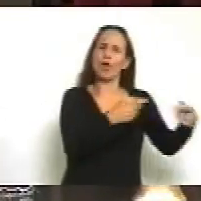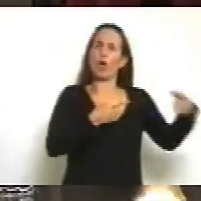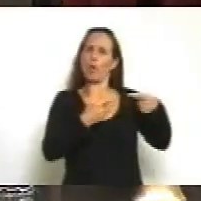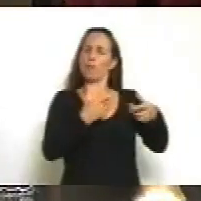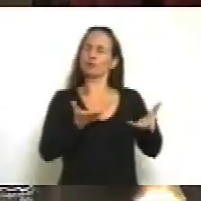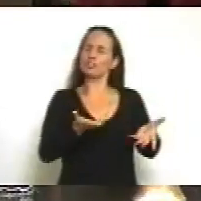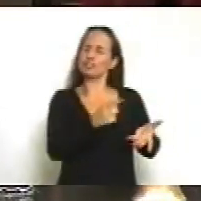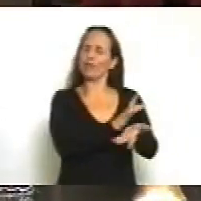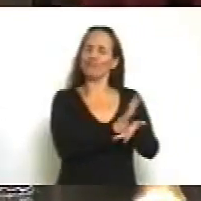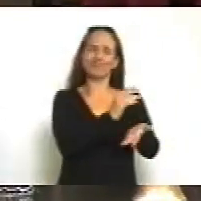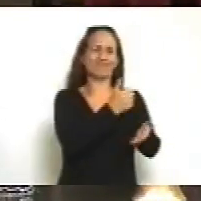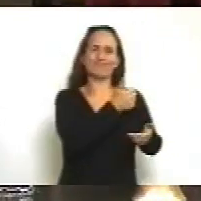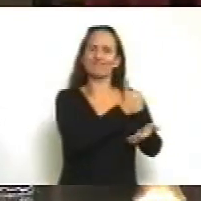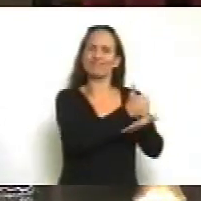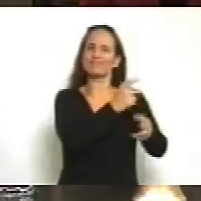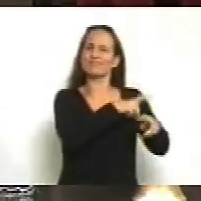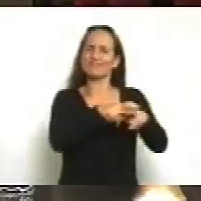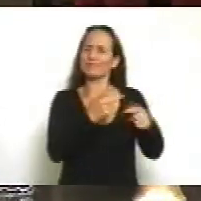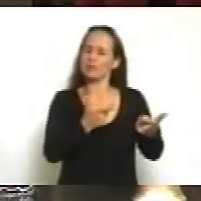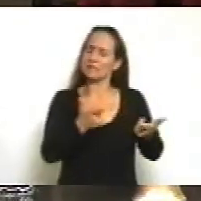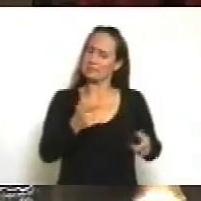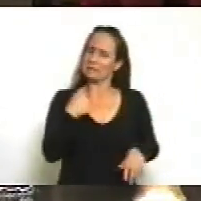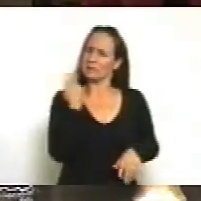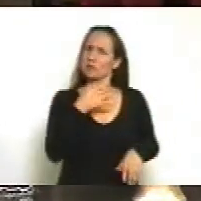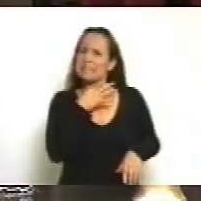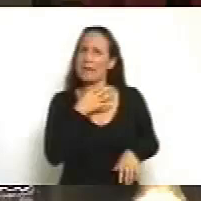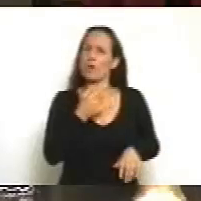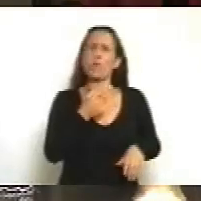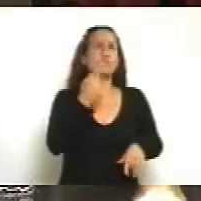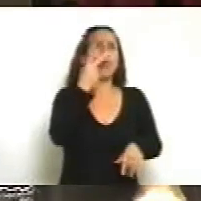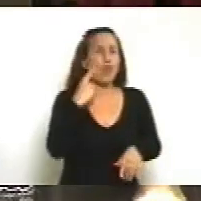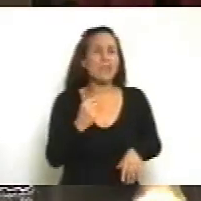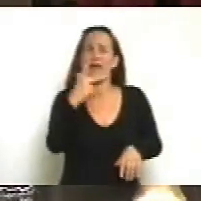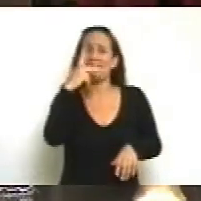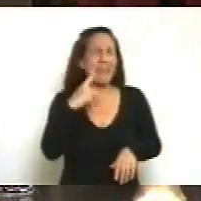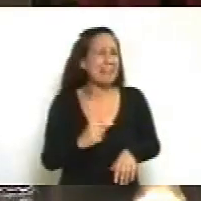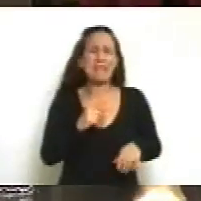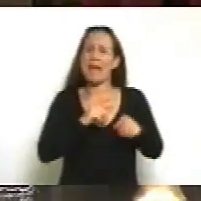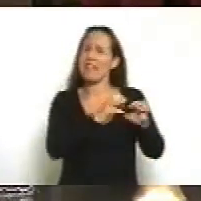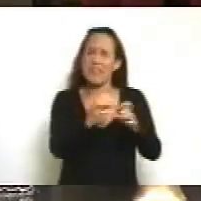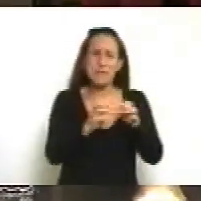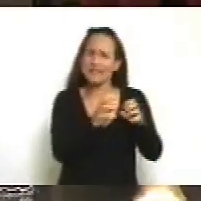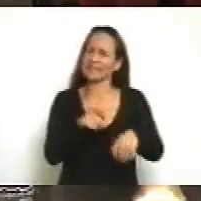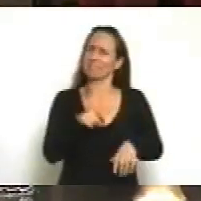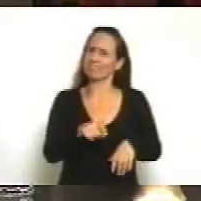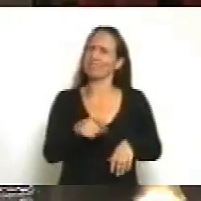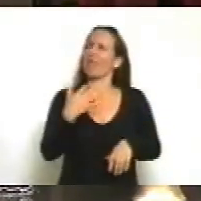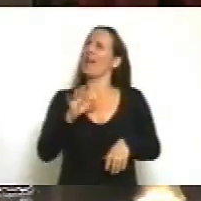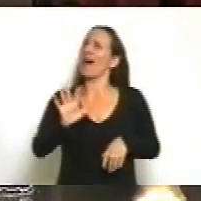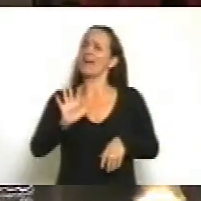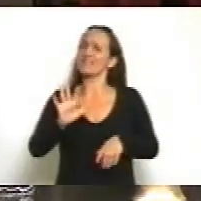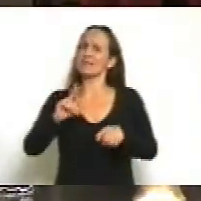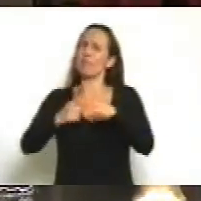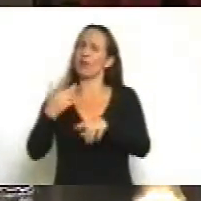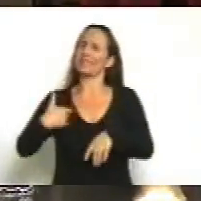pena, porque hubiésemos preferido debatir dos, tres, cuatro días. Eso se merecía la política argentina, votar con las diferencias,